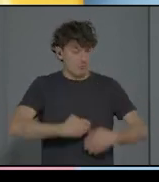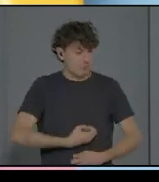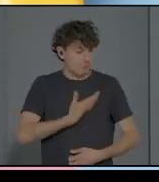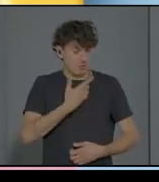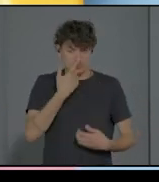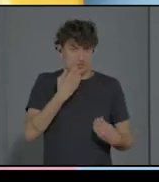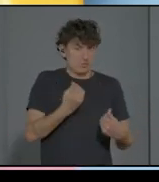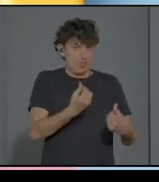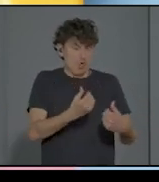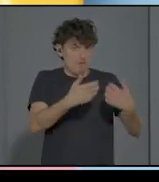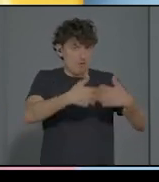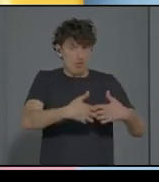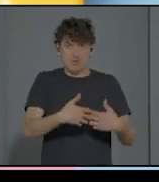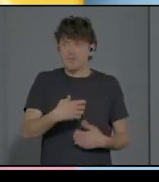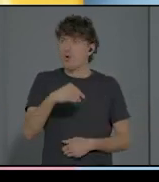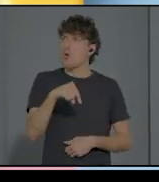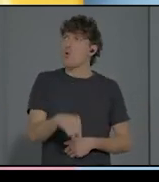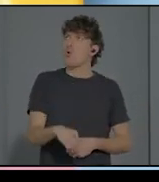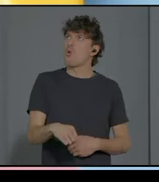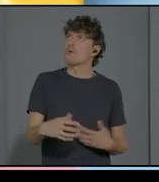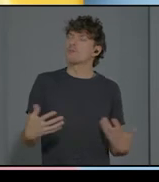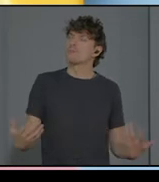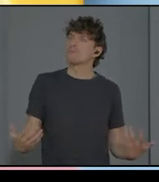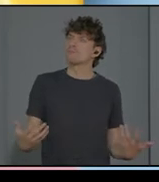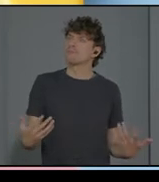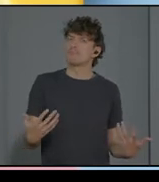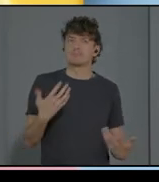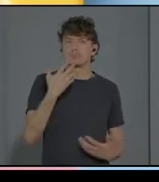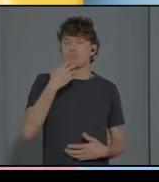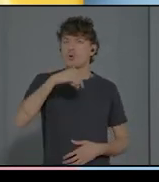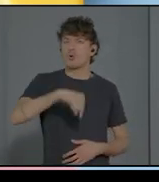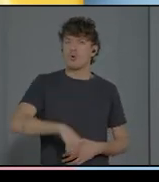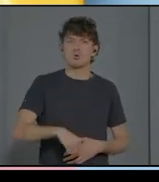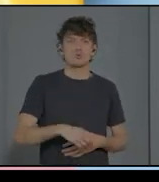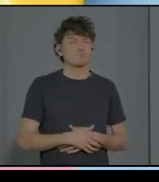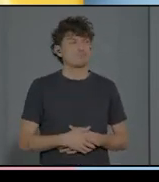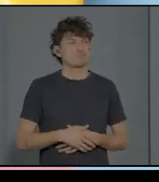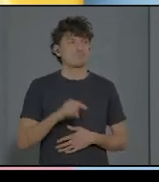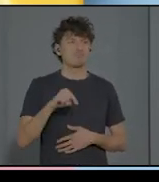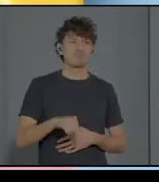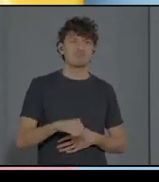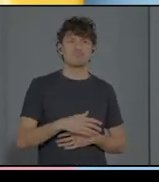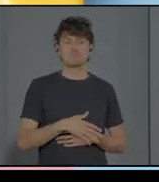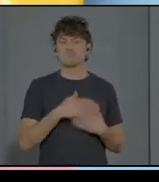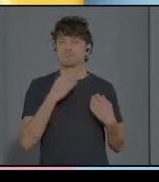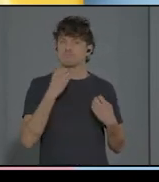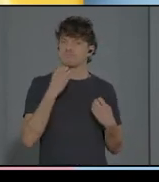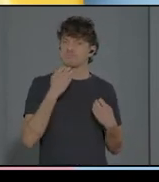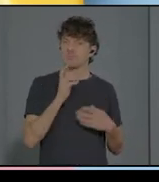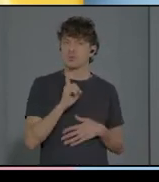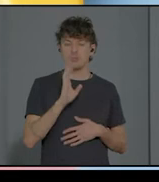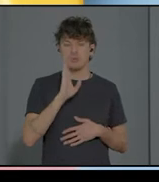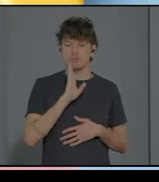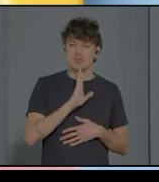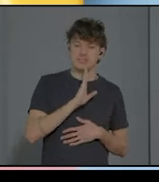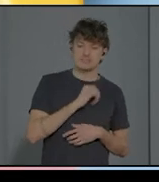hoy no hable, pues hoy no está bien. Pero la madre sí que sabe que no está bien, que no está bien, el